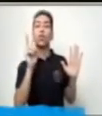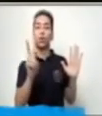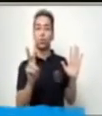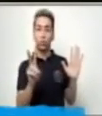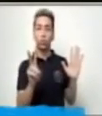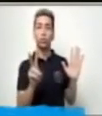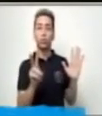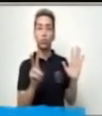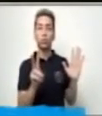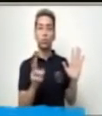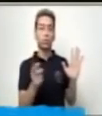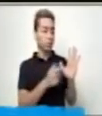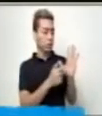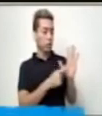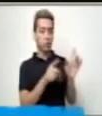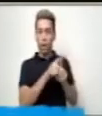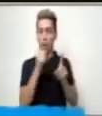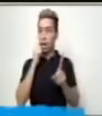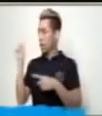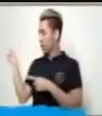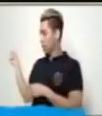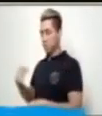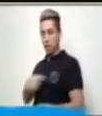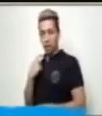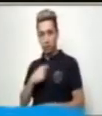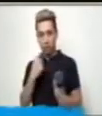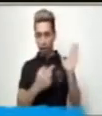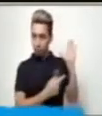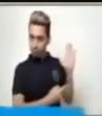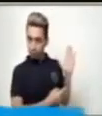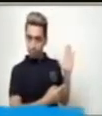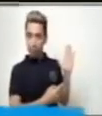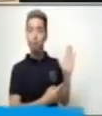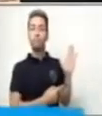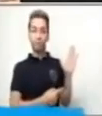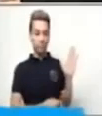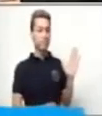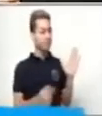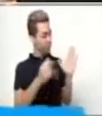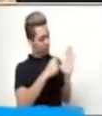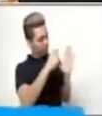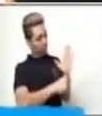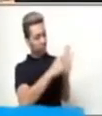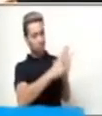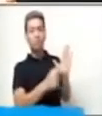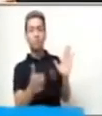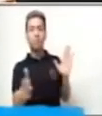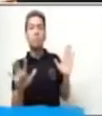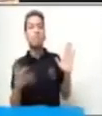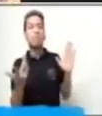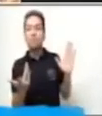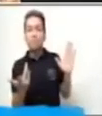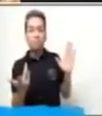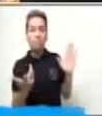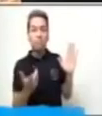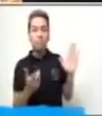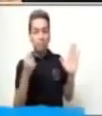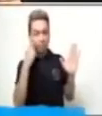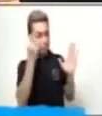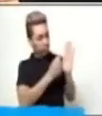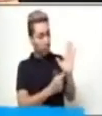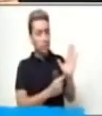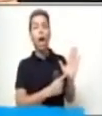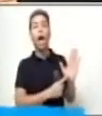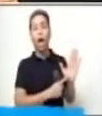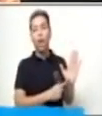Dos. ¿A quiénes corresponden estas imágenes? Muy bien. A dos